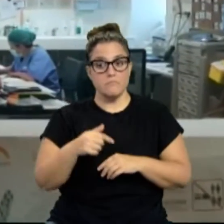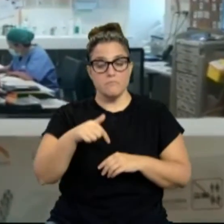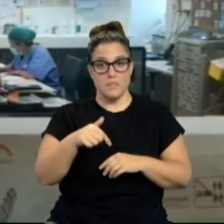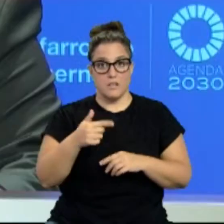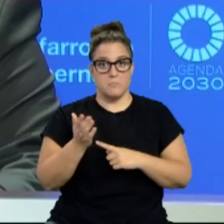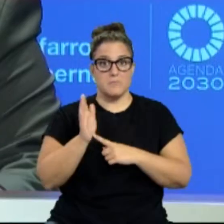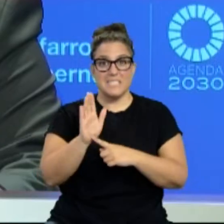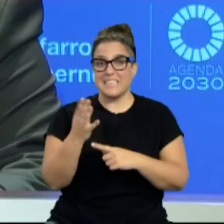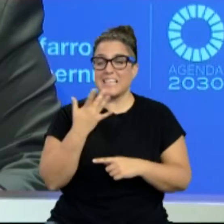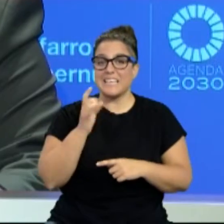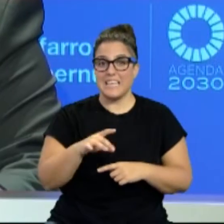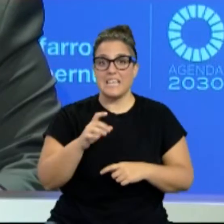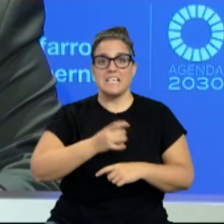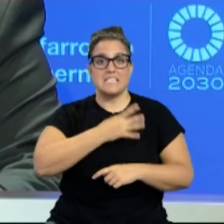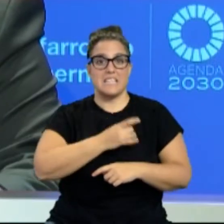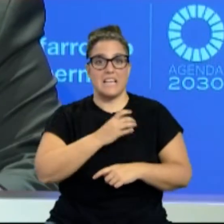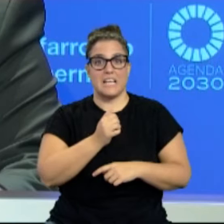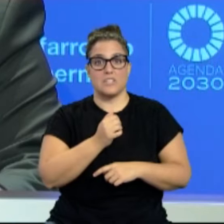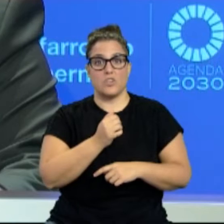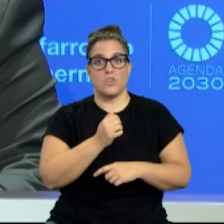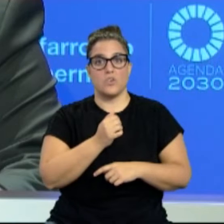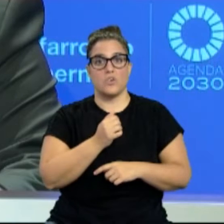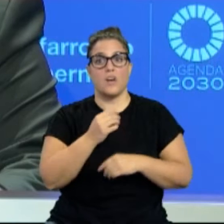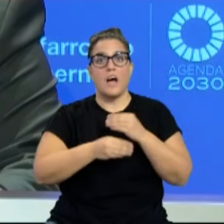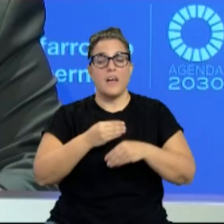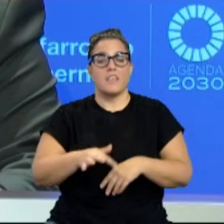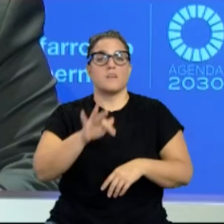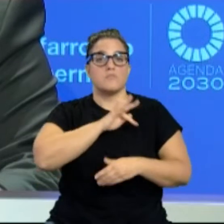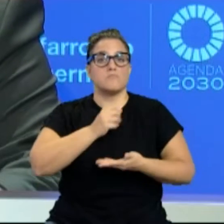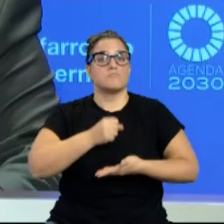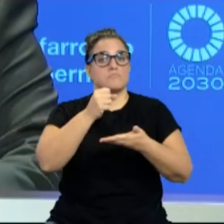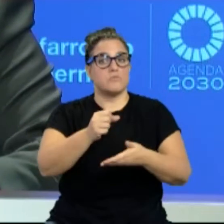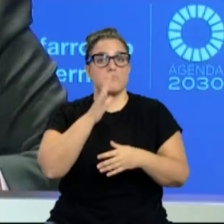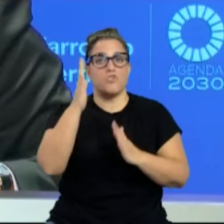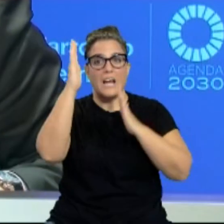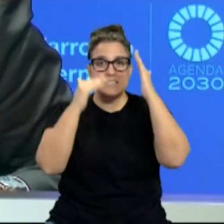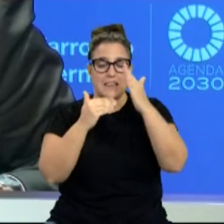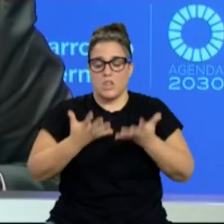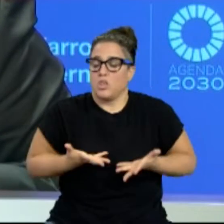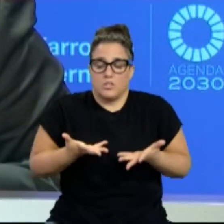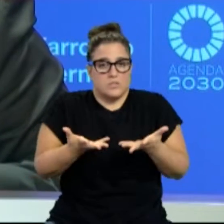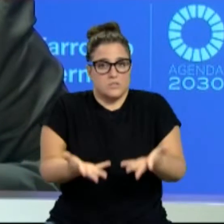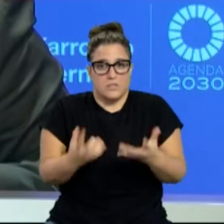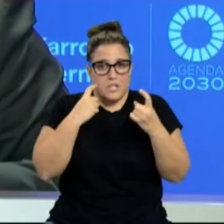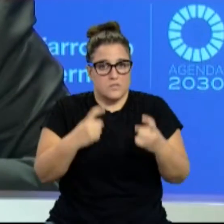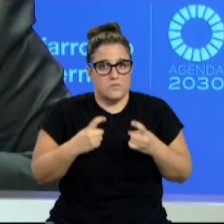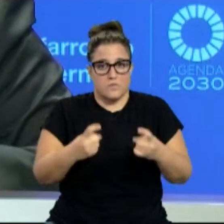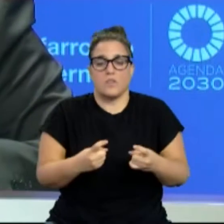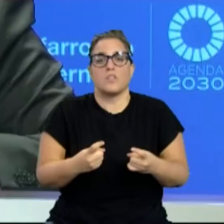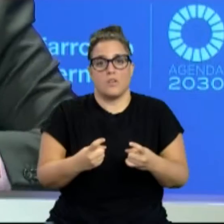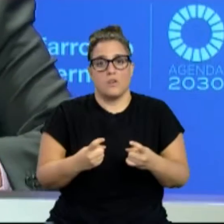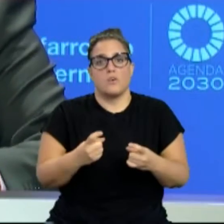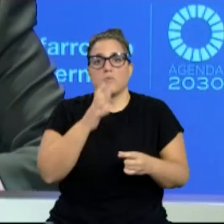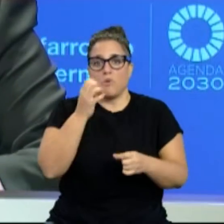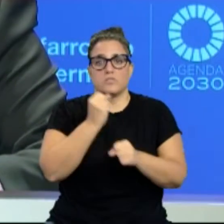concreto por el sindicato AFNA, que en su petición solicitaba la concesión del galardón por su atención abnegada en la pandemia del COVID-19 y por su trabajo